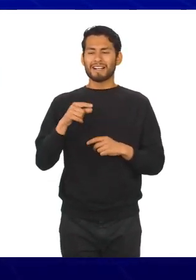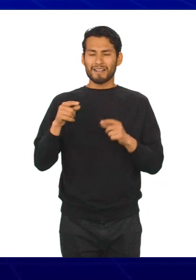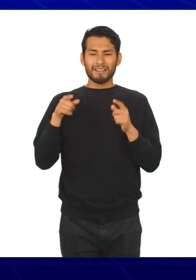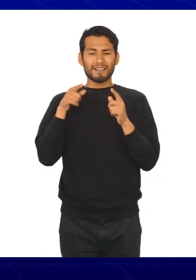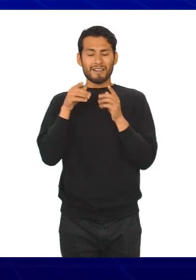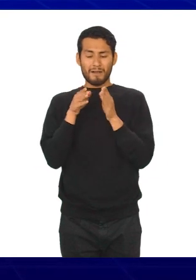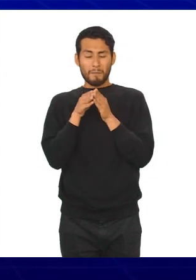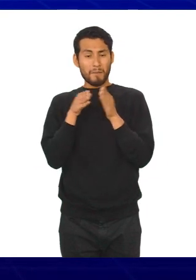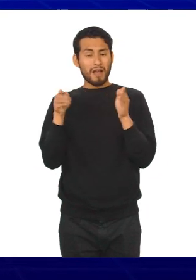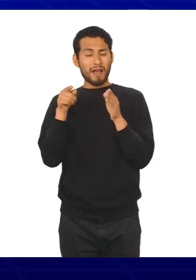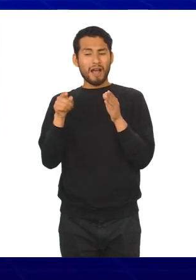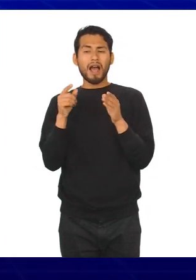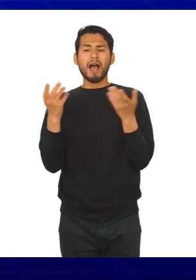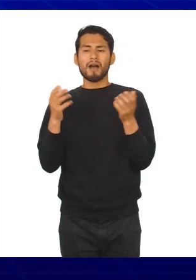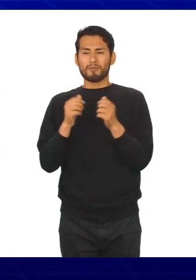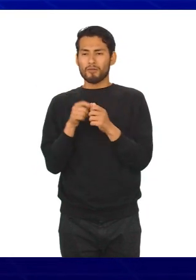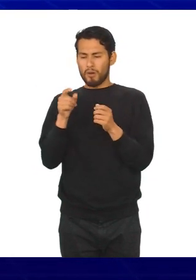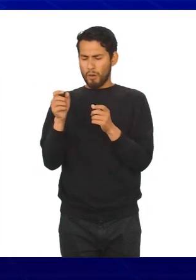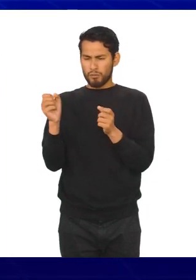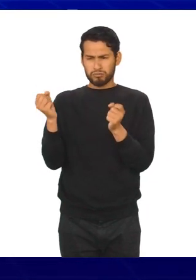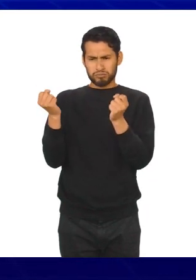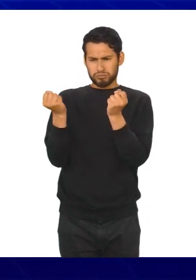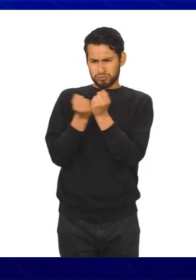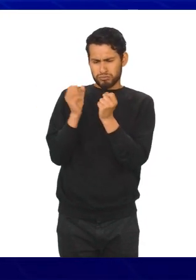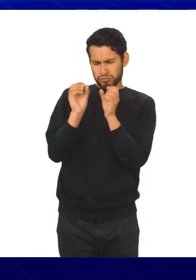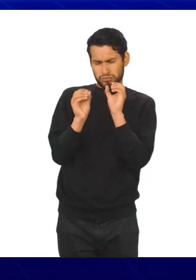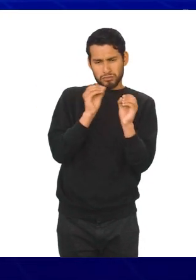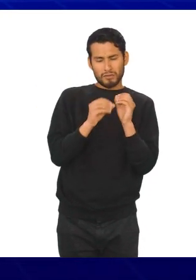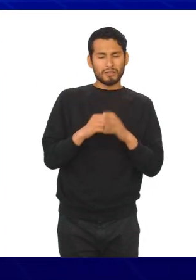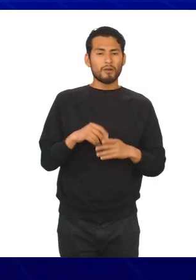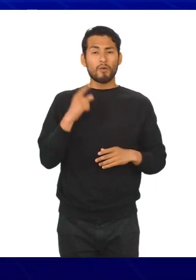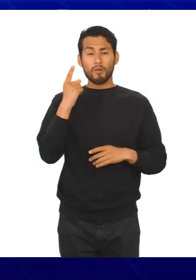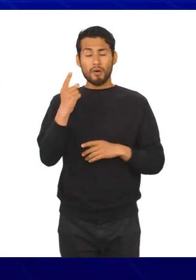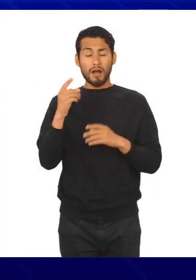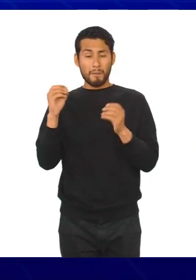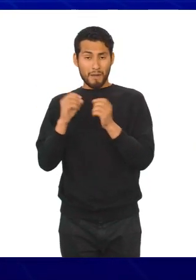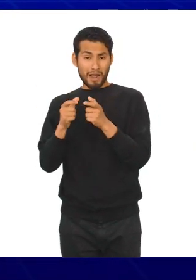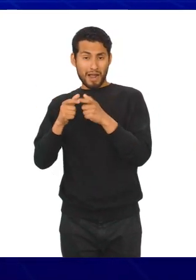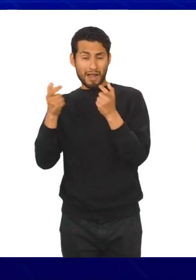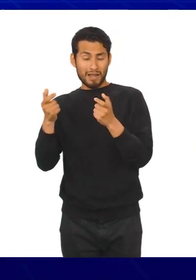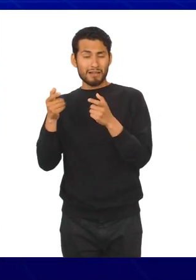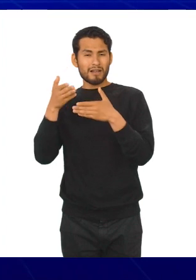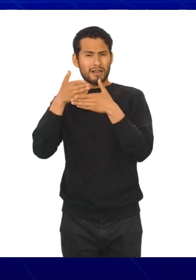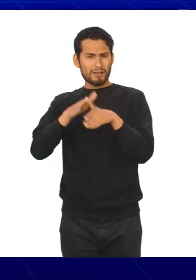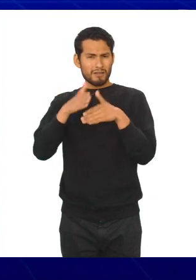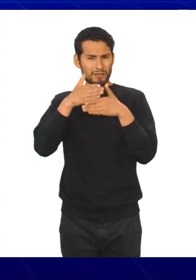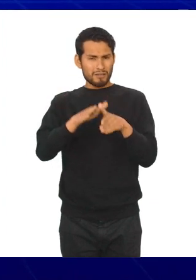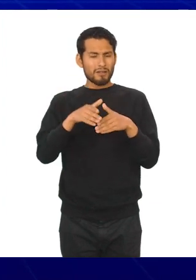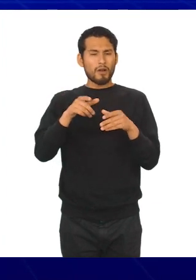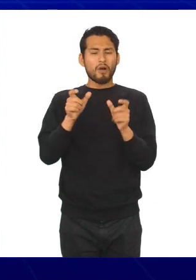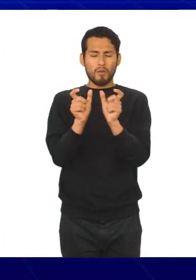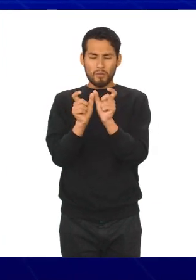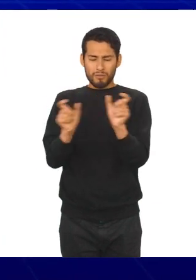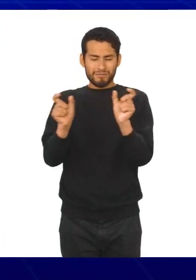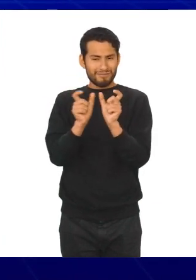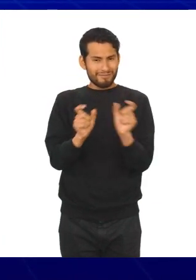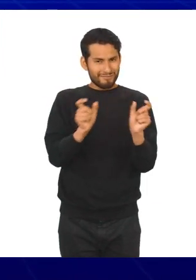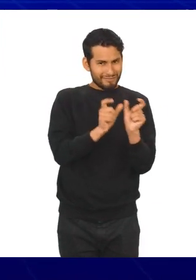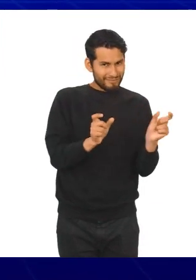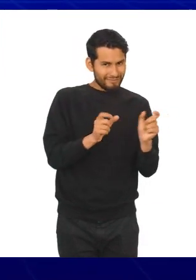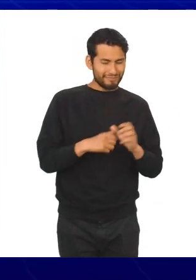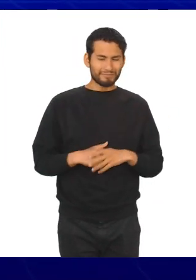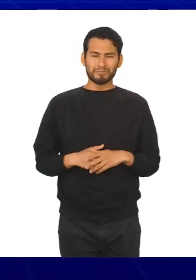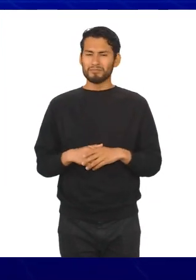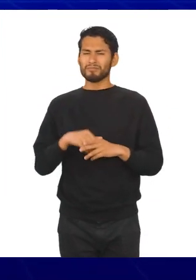gráficos de barras apiladas, las cuales se usan para mostrar cómo una categoría más grande se divide en pequeñas subcategorías.